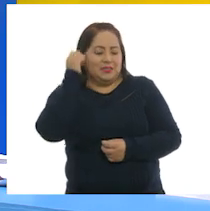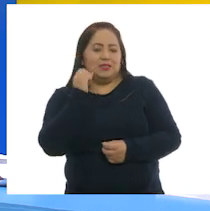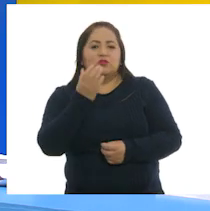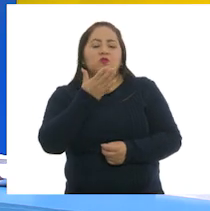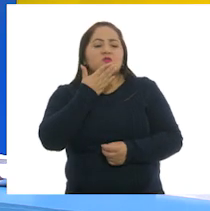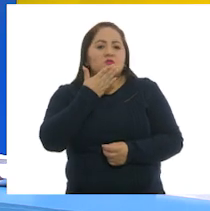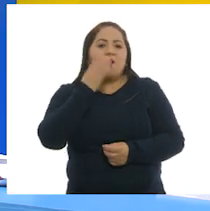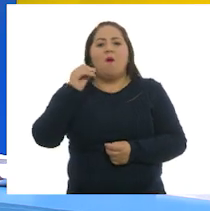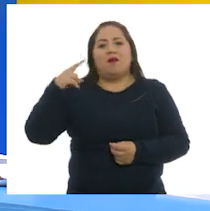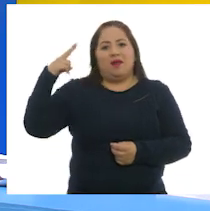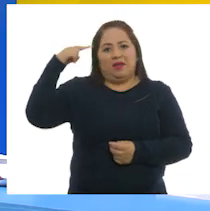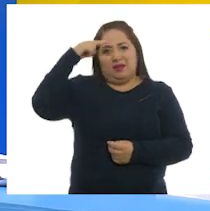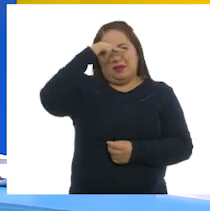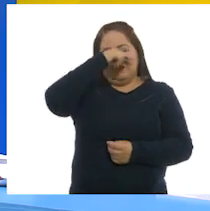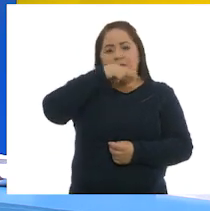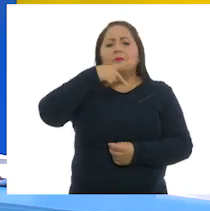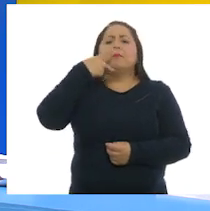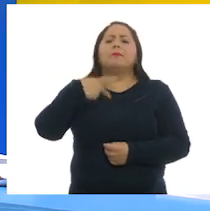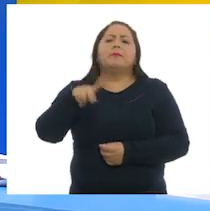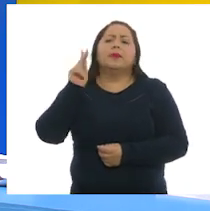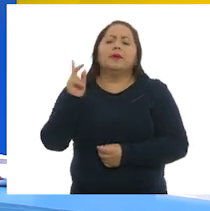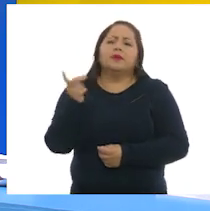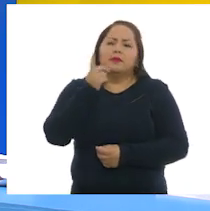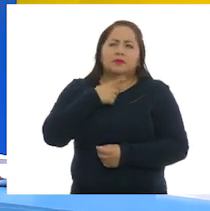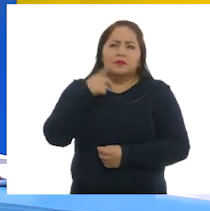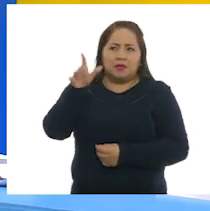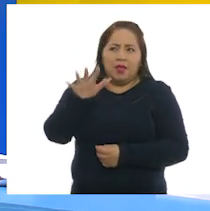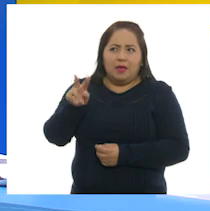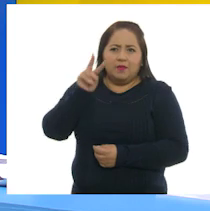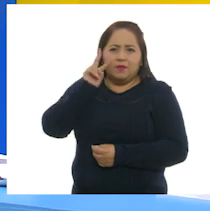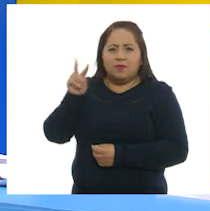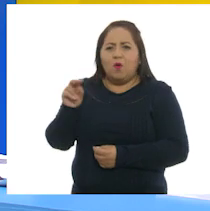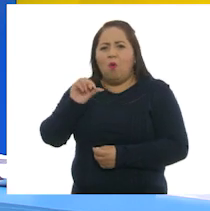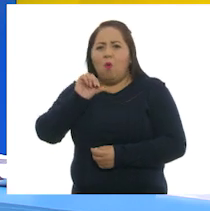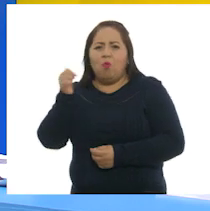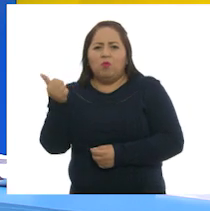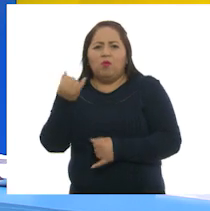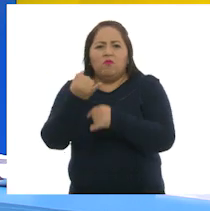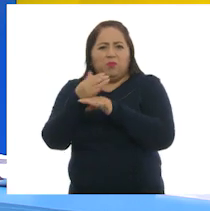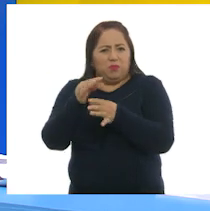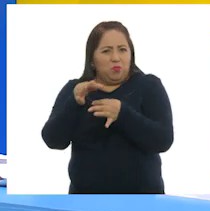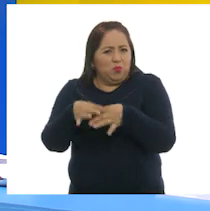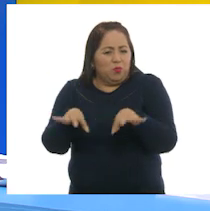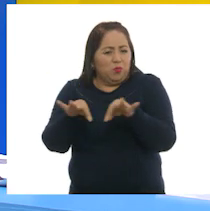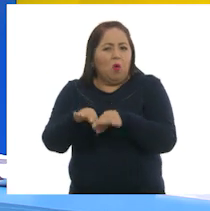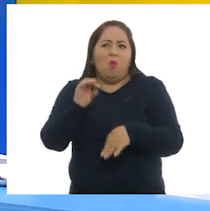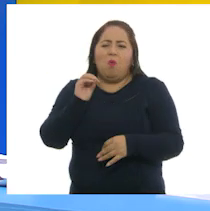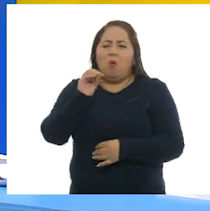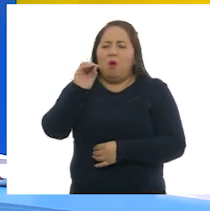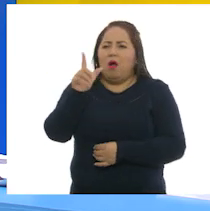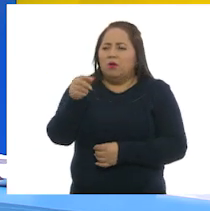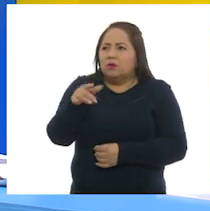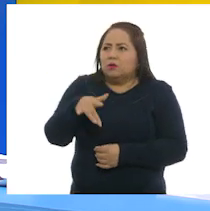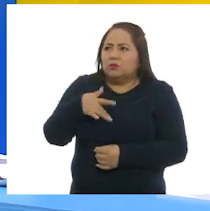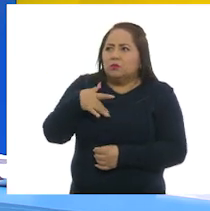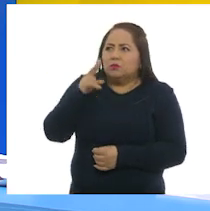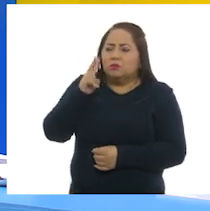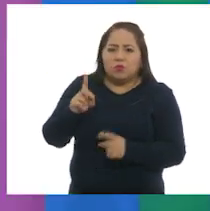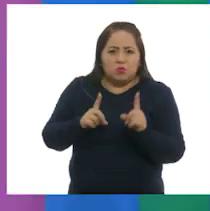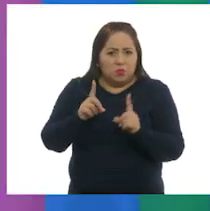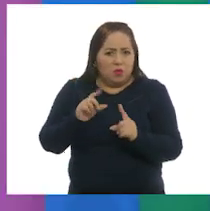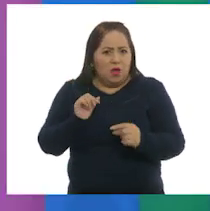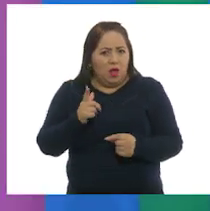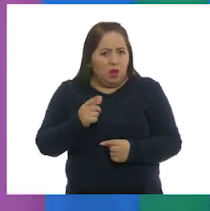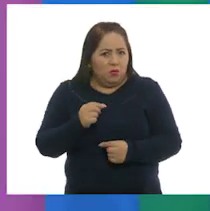Sonora o Nayarit. Pero dime, ¿observaste algún otro dato importante o que te haya generado alguna duda?